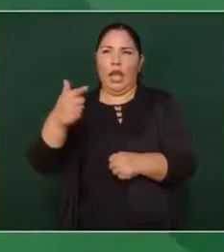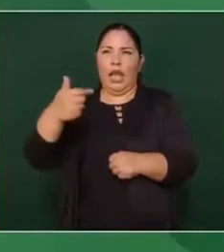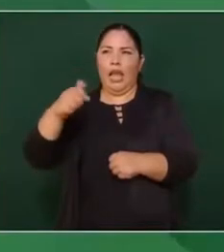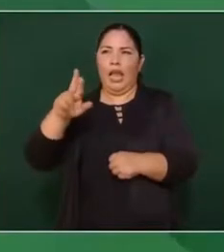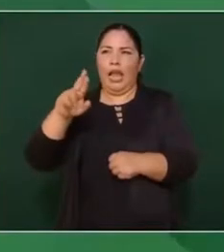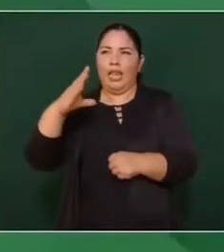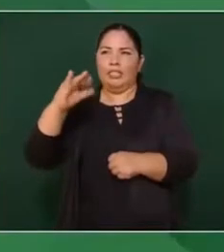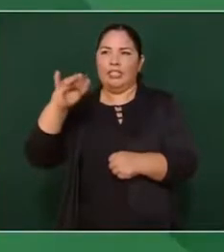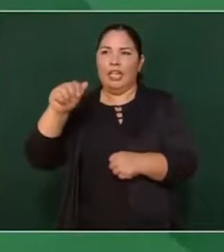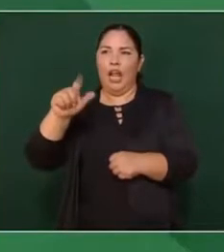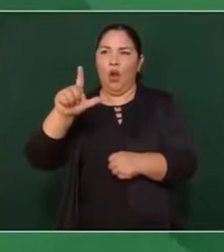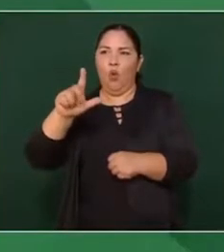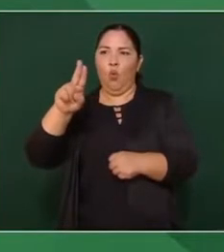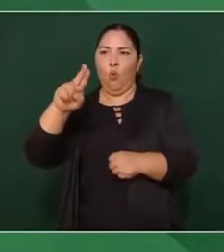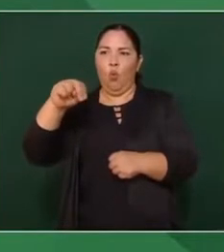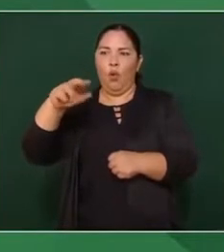Luna,